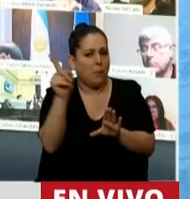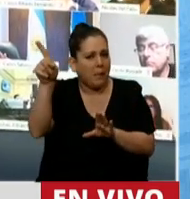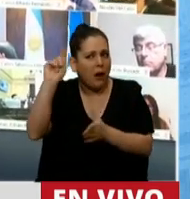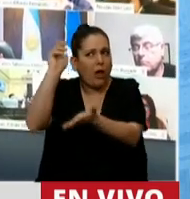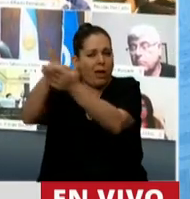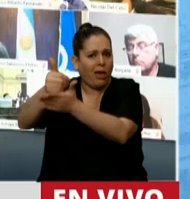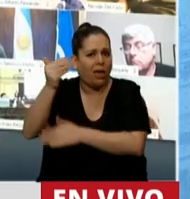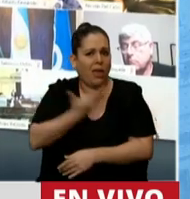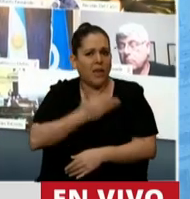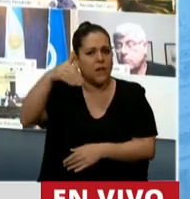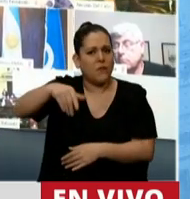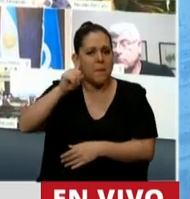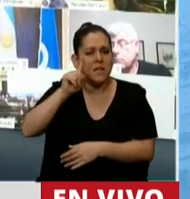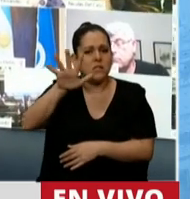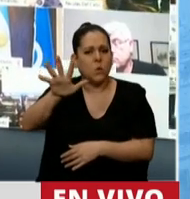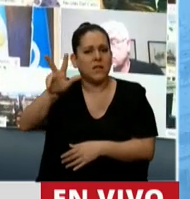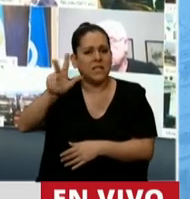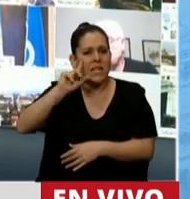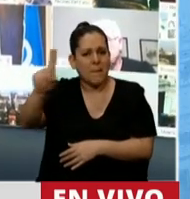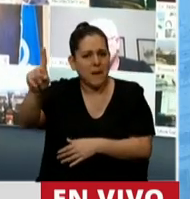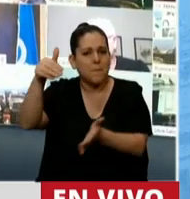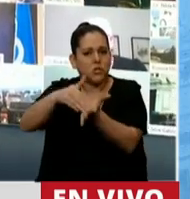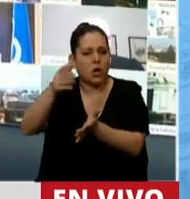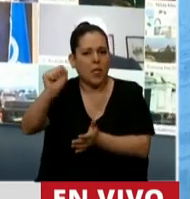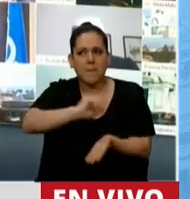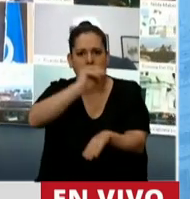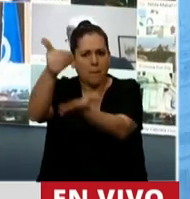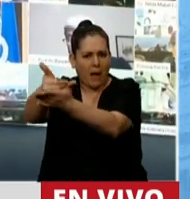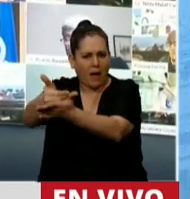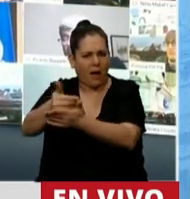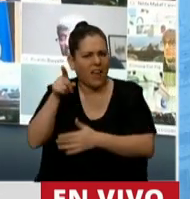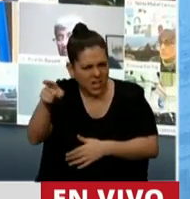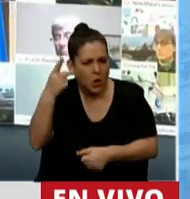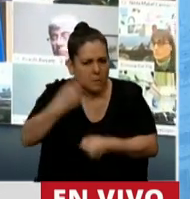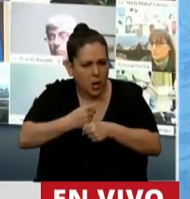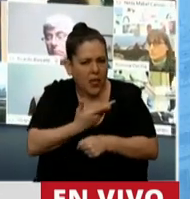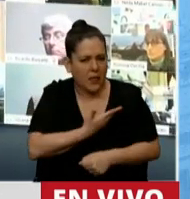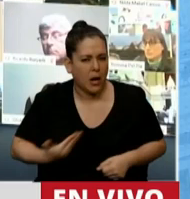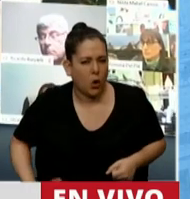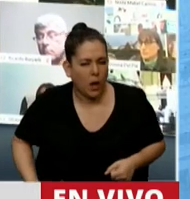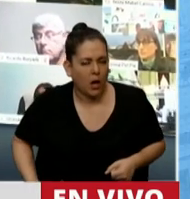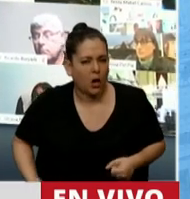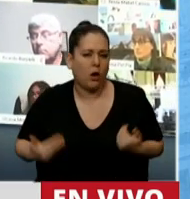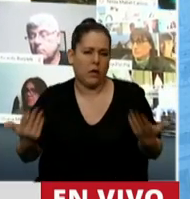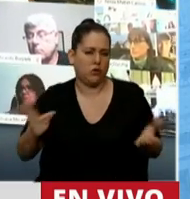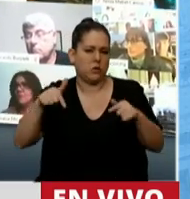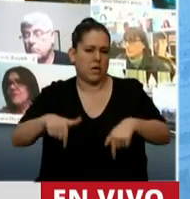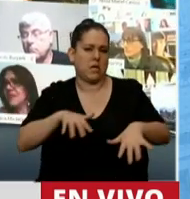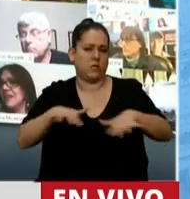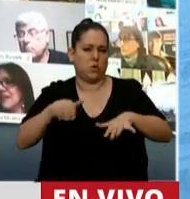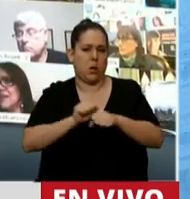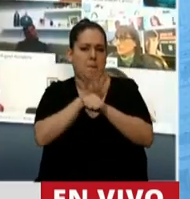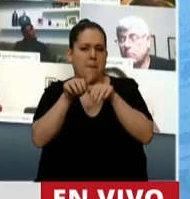53.000 millones de pesos desde que asumieron hasta hoy. Al FMI. Esas son las prioridades del gobierno. Entonces, frente a una pandemia como esta,